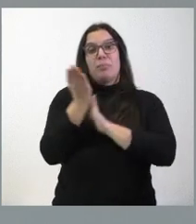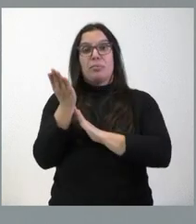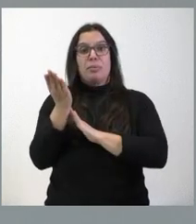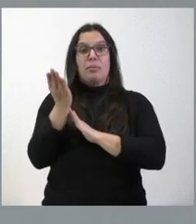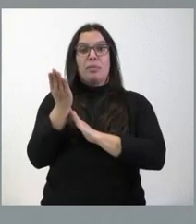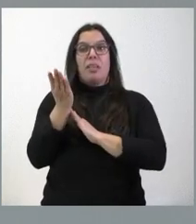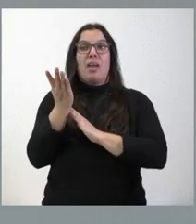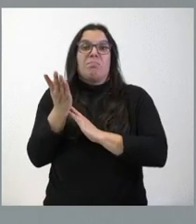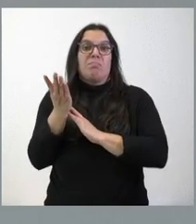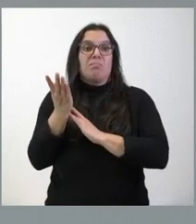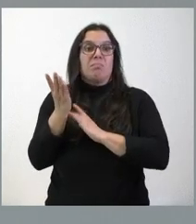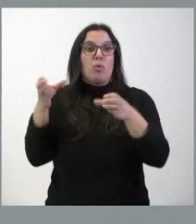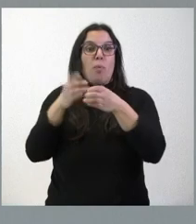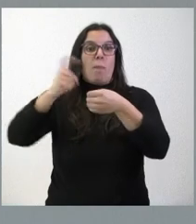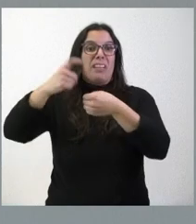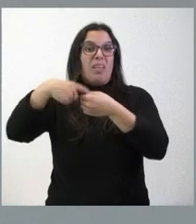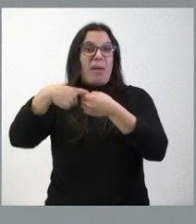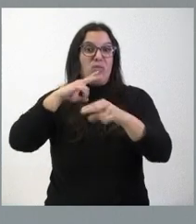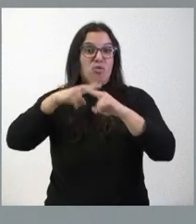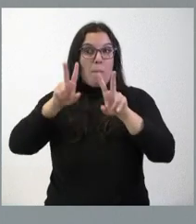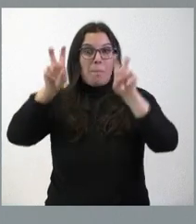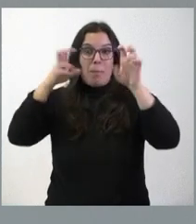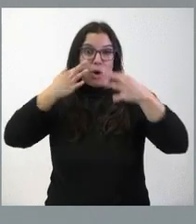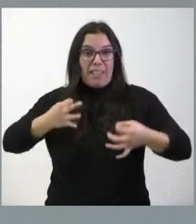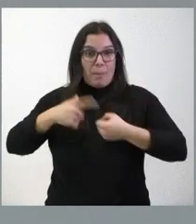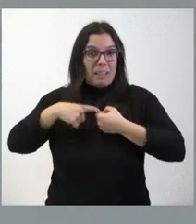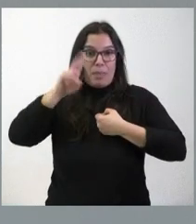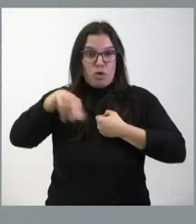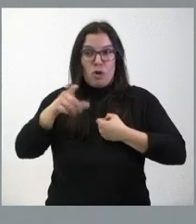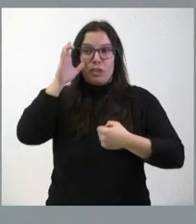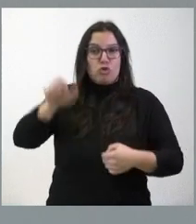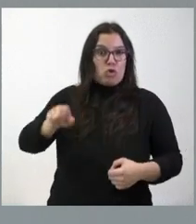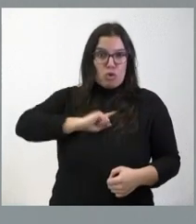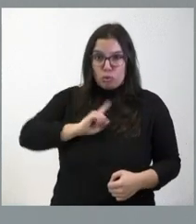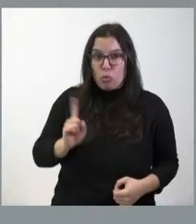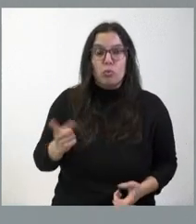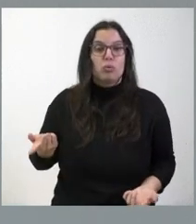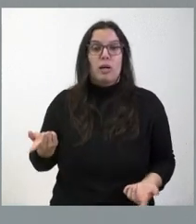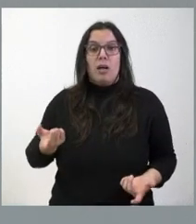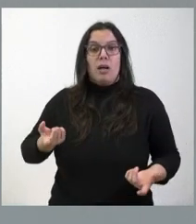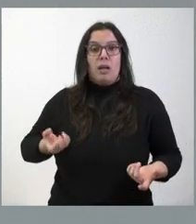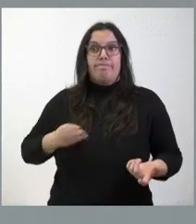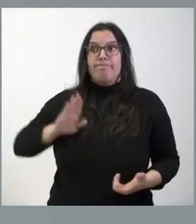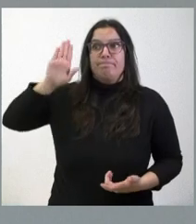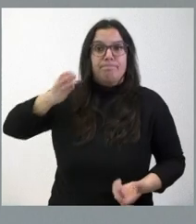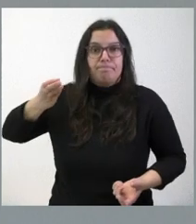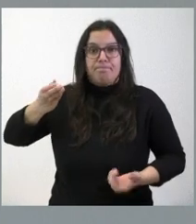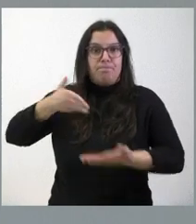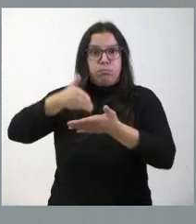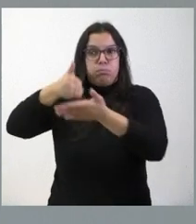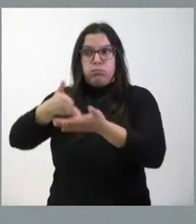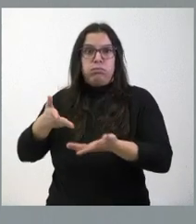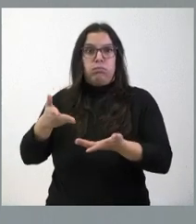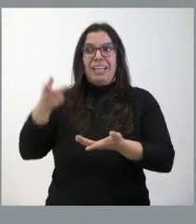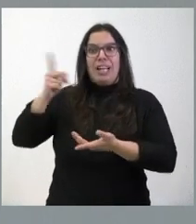de participación, donde no se da participación, donde no se escucha la posición de las comunidades autónomas, donde el Gobierno no está dispuesto a modificar en una sola